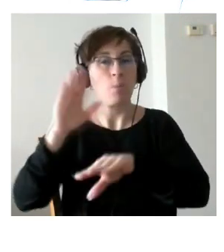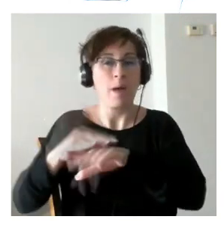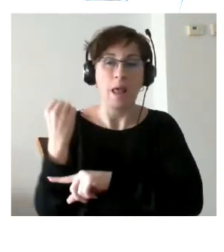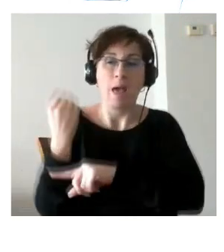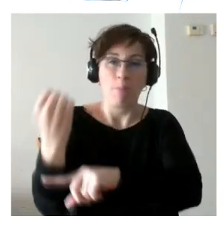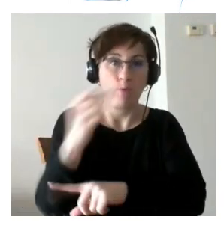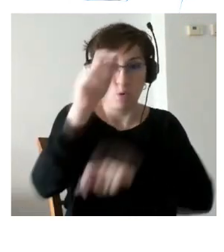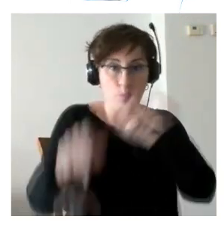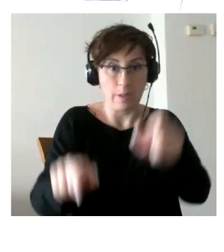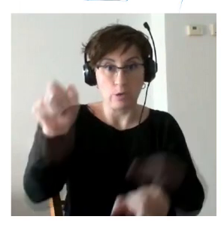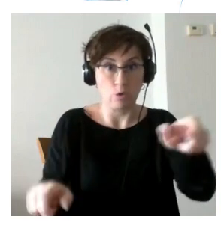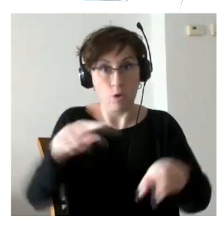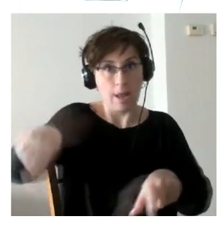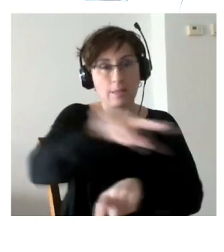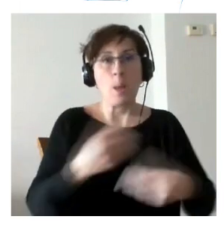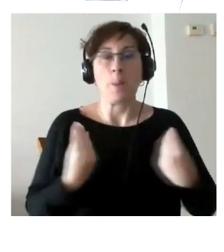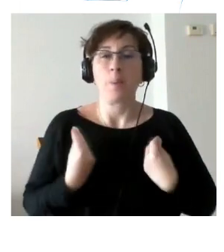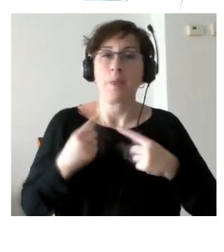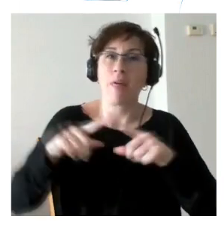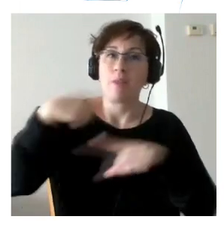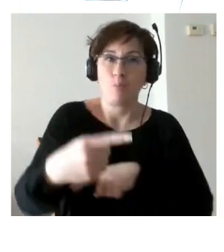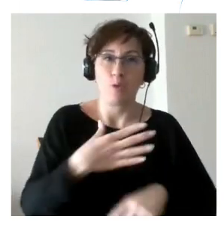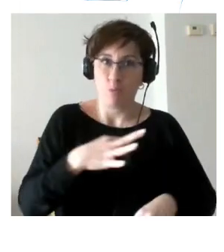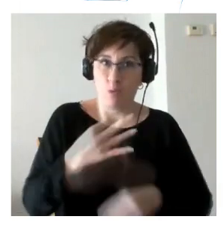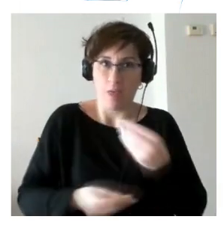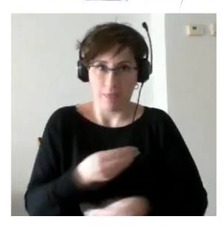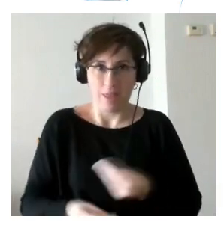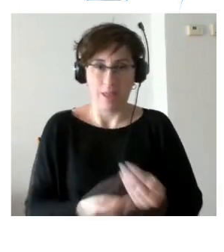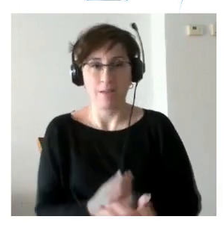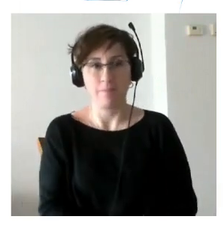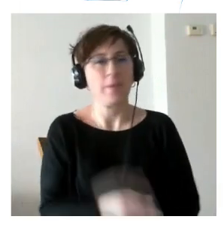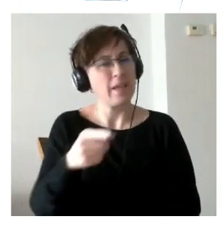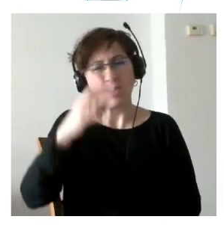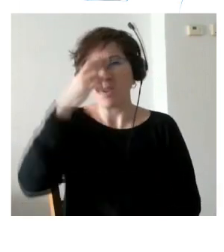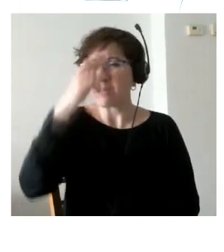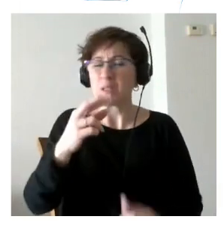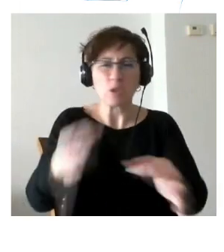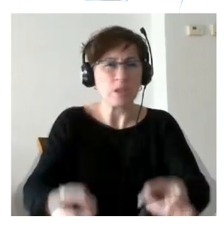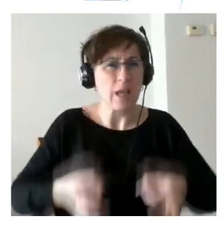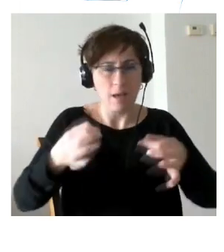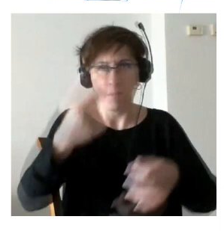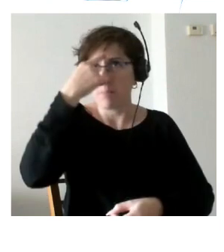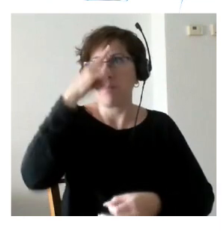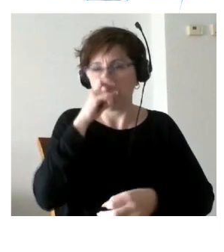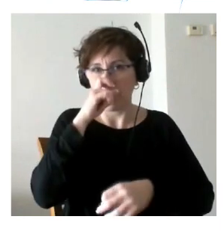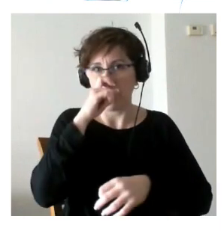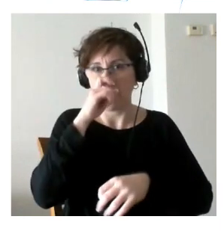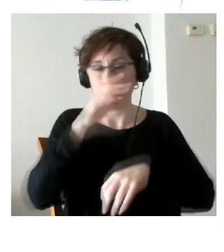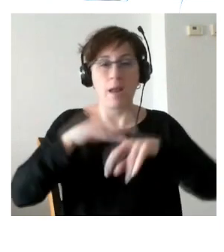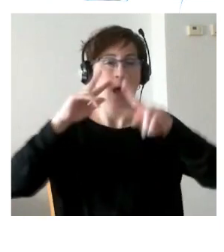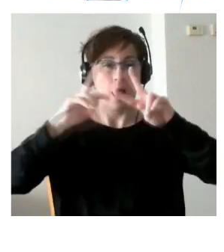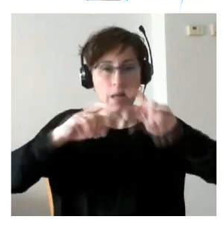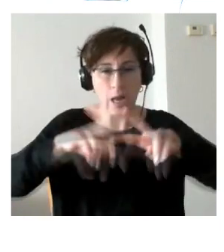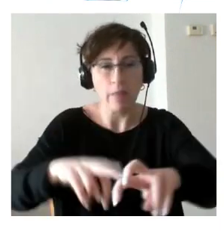que puedan realizar su vida. Hemos intentado respetar eso en todo acercamiento para analizar o para dar